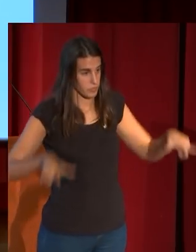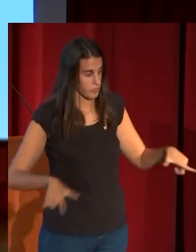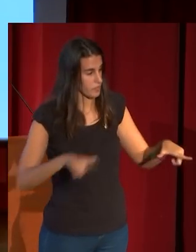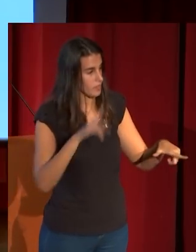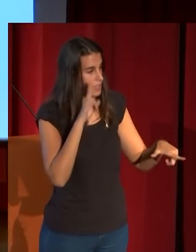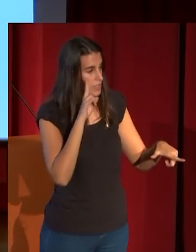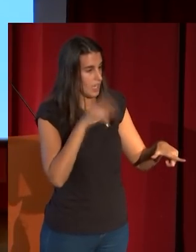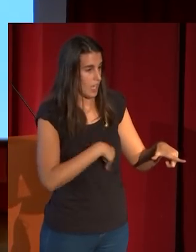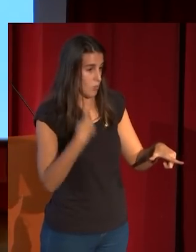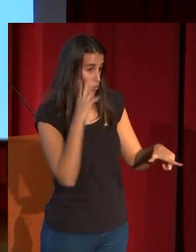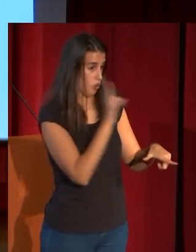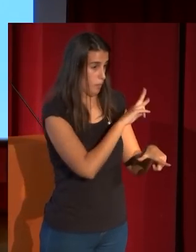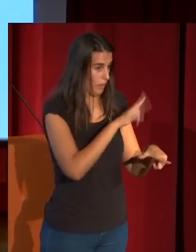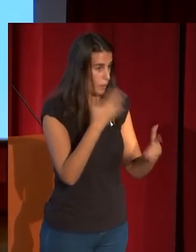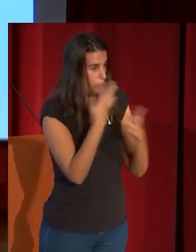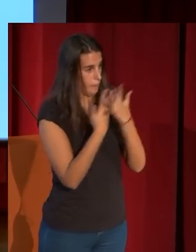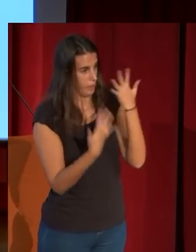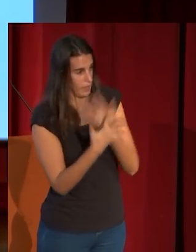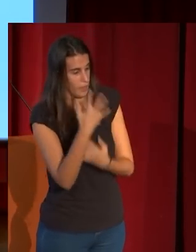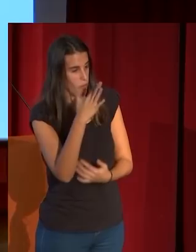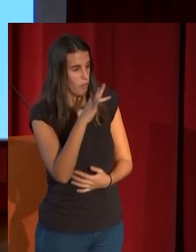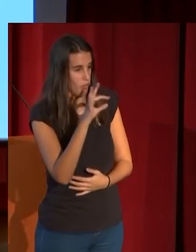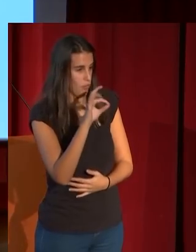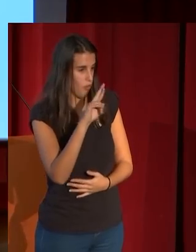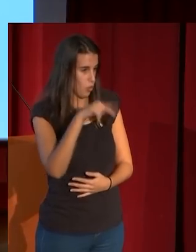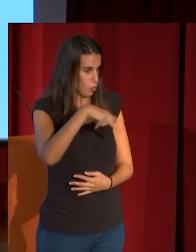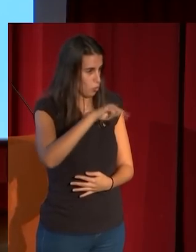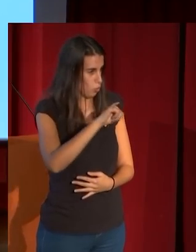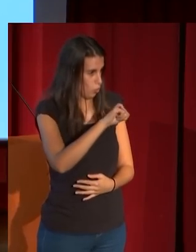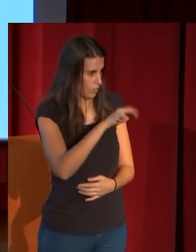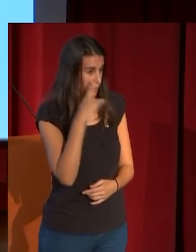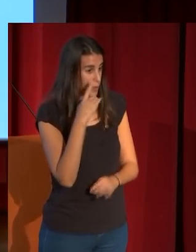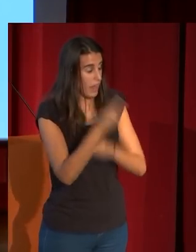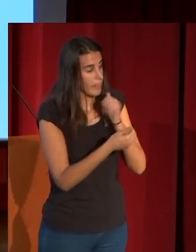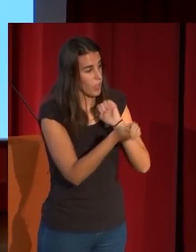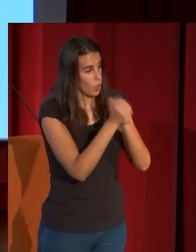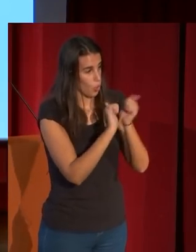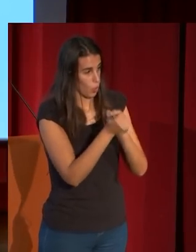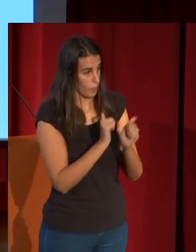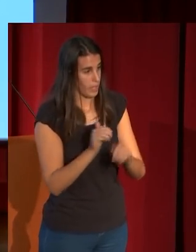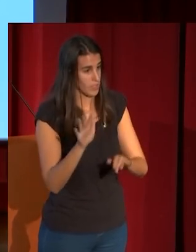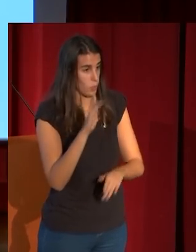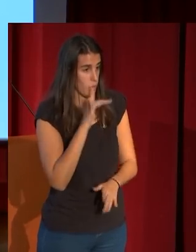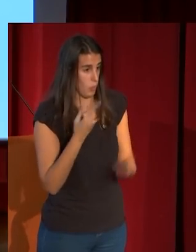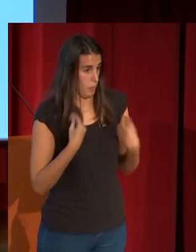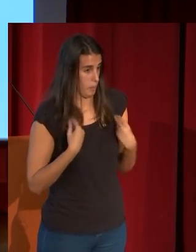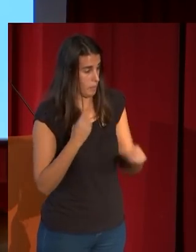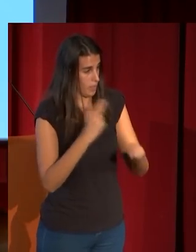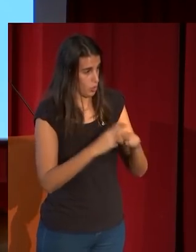el Prado o bien Fortuny y los maestros antiguos, porque están también las copias que realiza en su estancia en Roma. Ya en